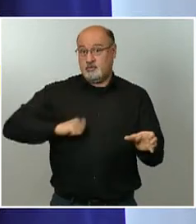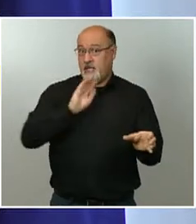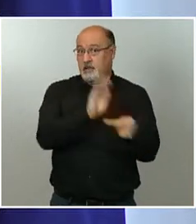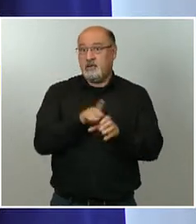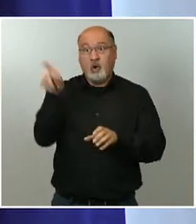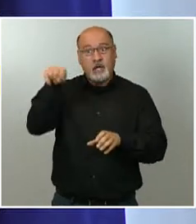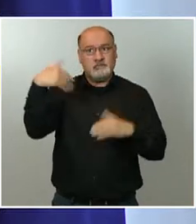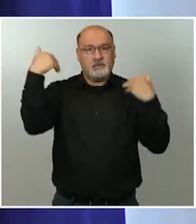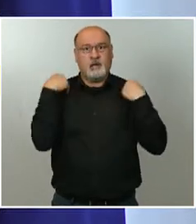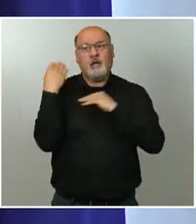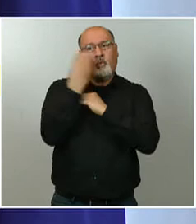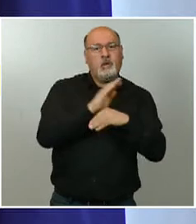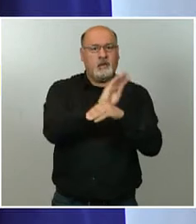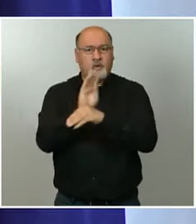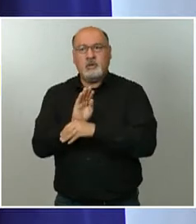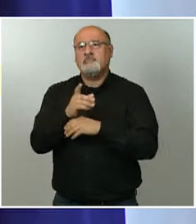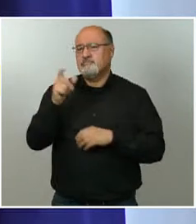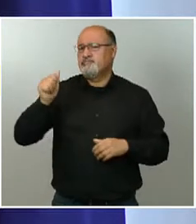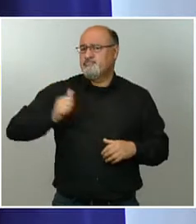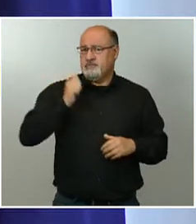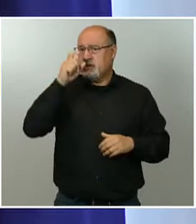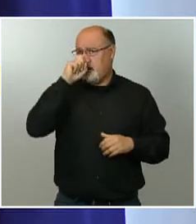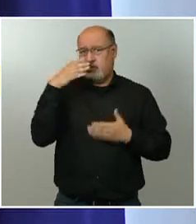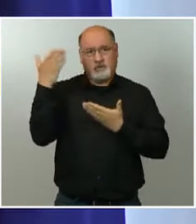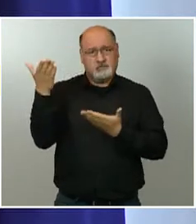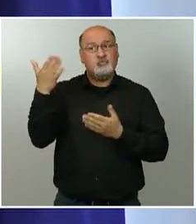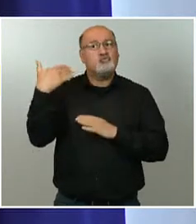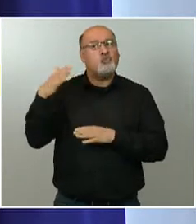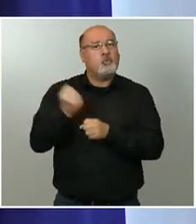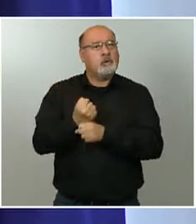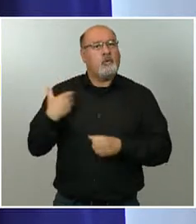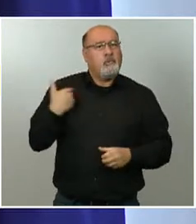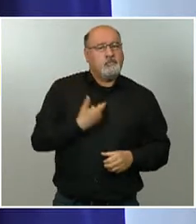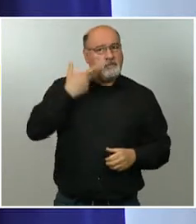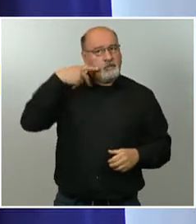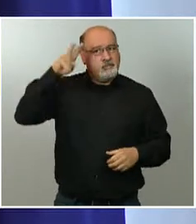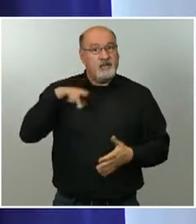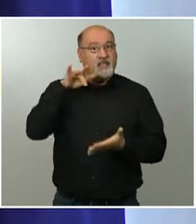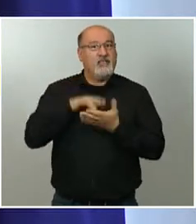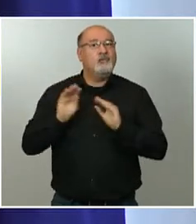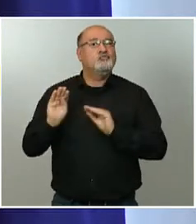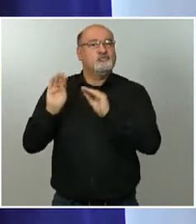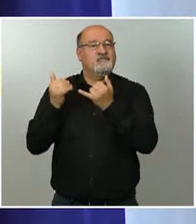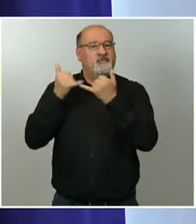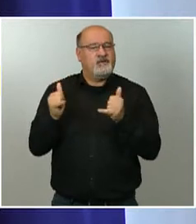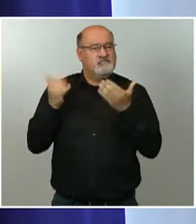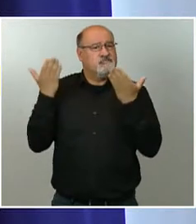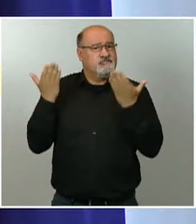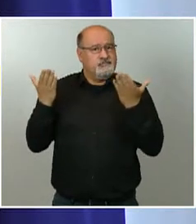recordarles, reconocerles, y hoy en el día de su celebración con mayor razón. Bueno,